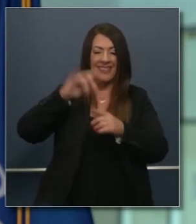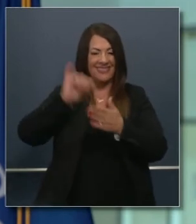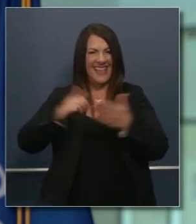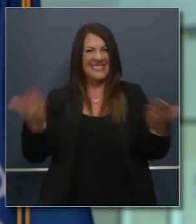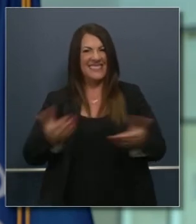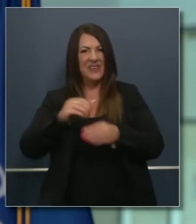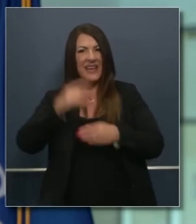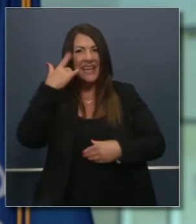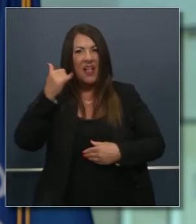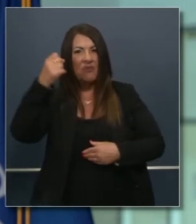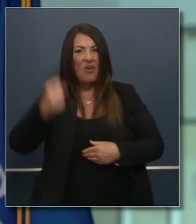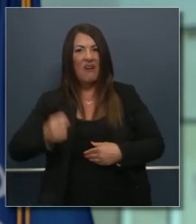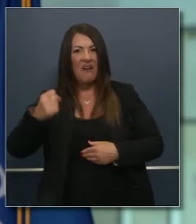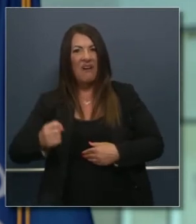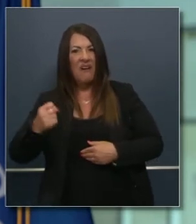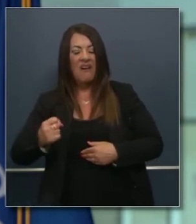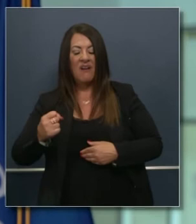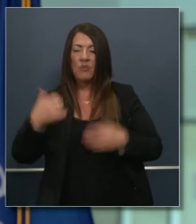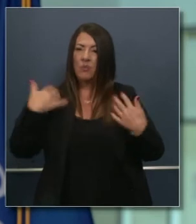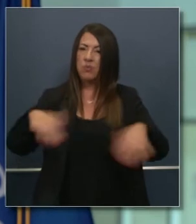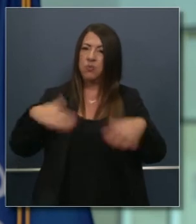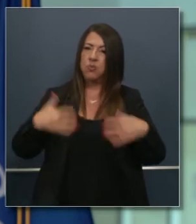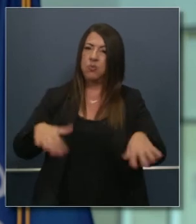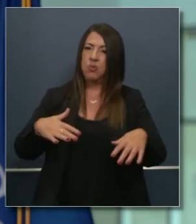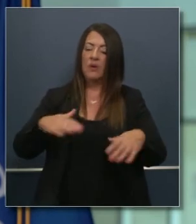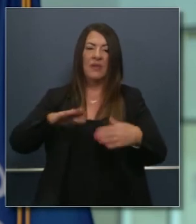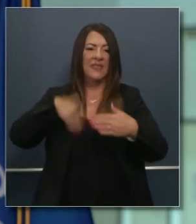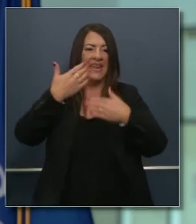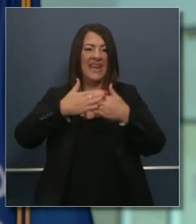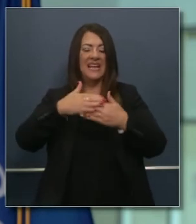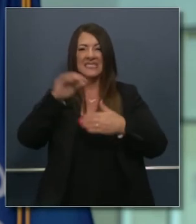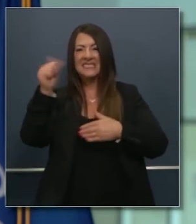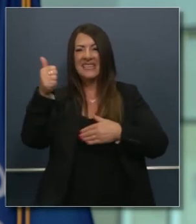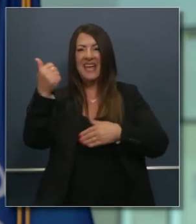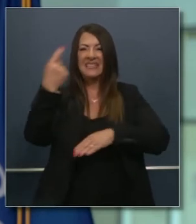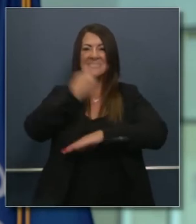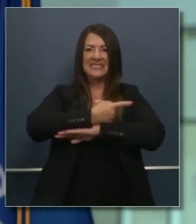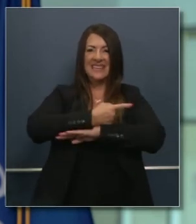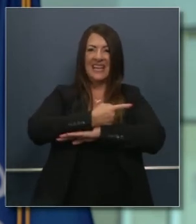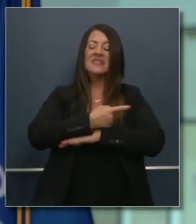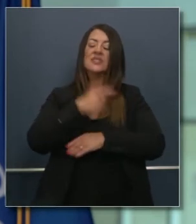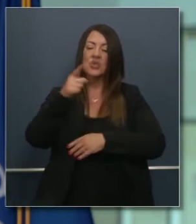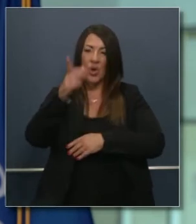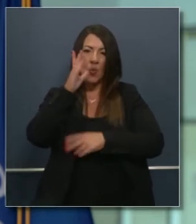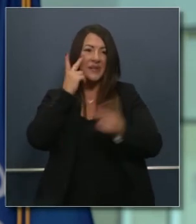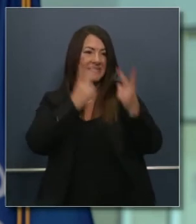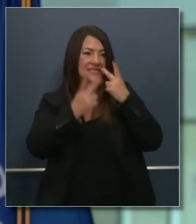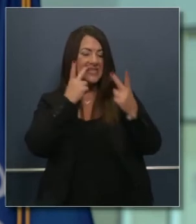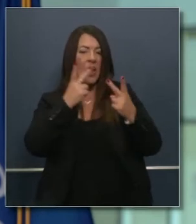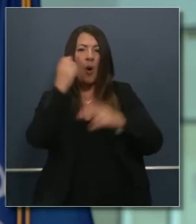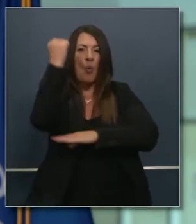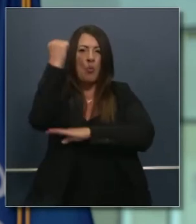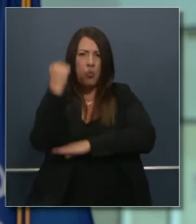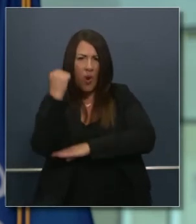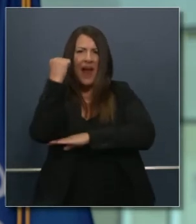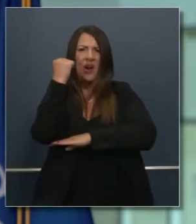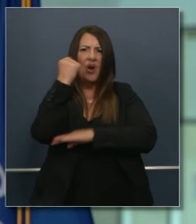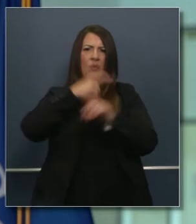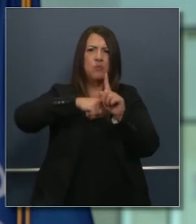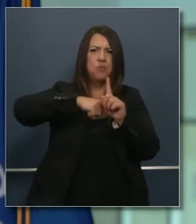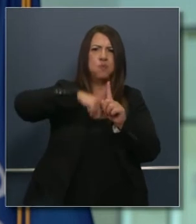en algún país desconocido esto en los últimos 7 u 8 días y seguiremos viviendo